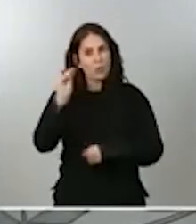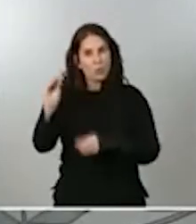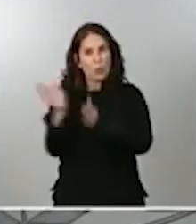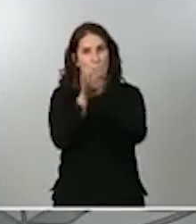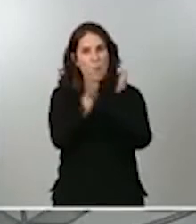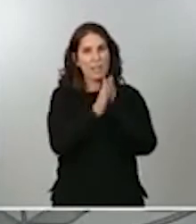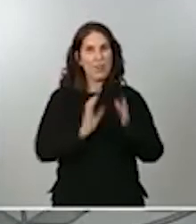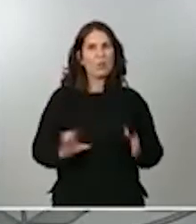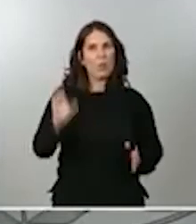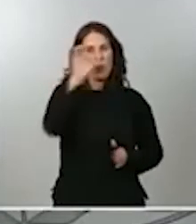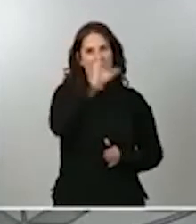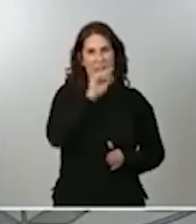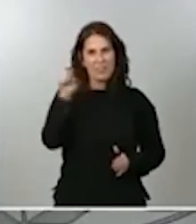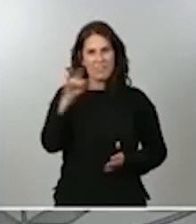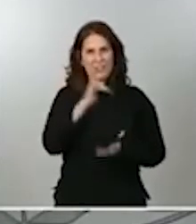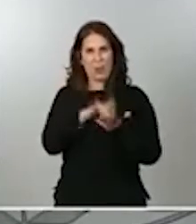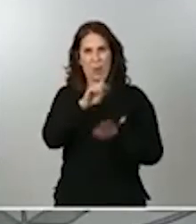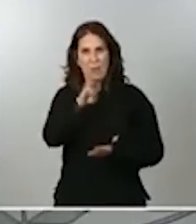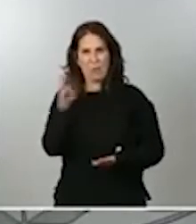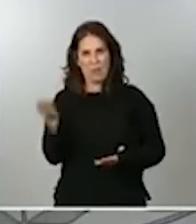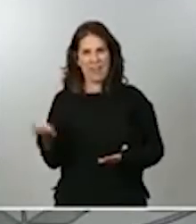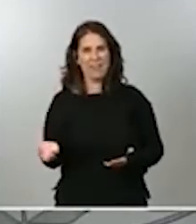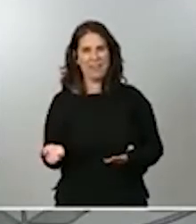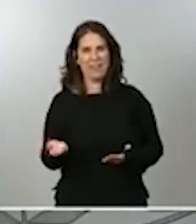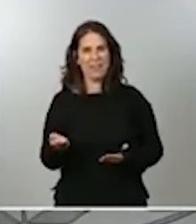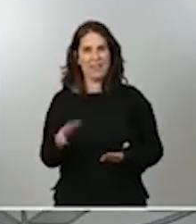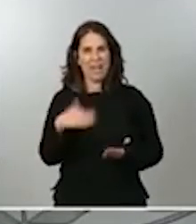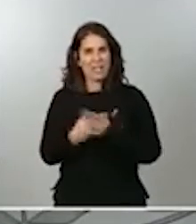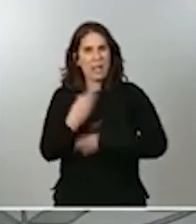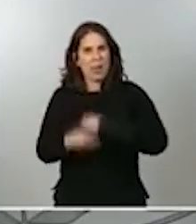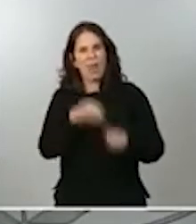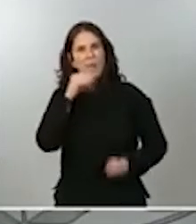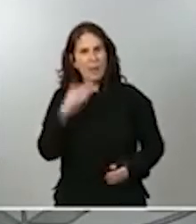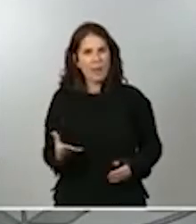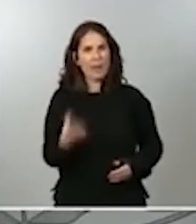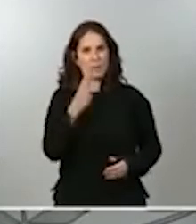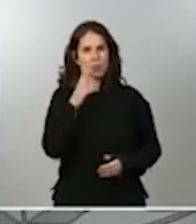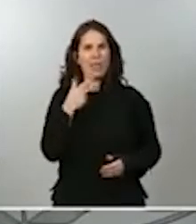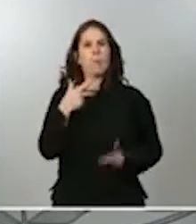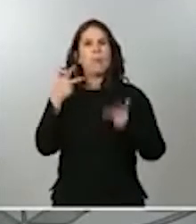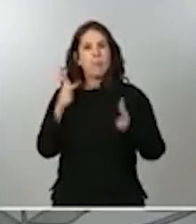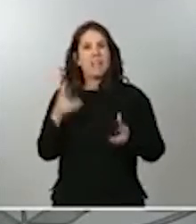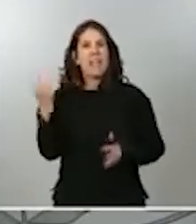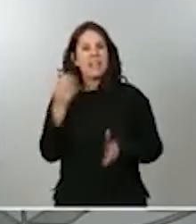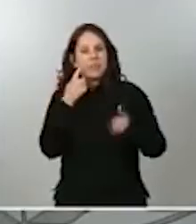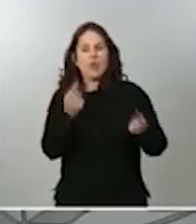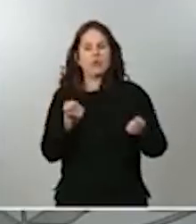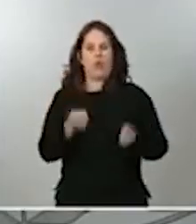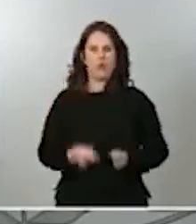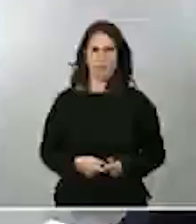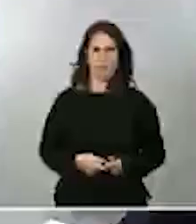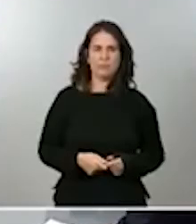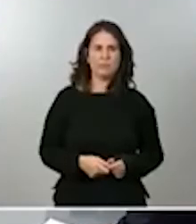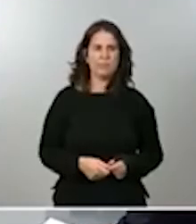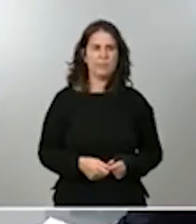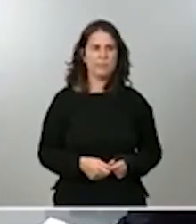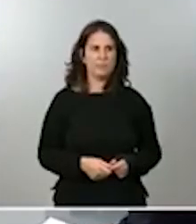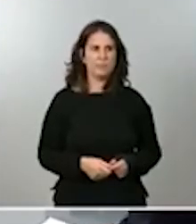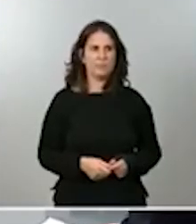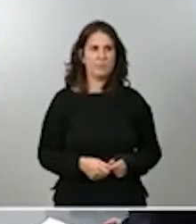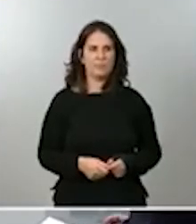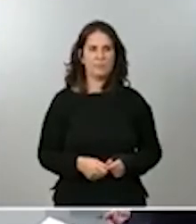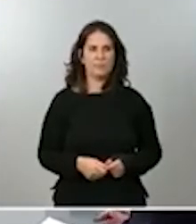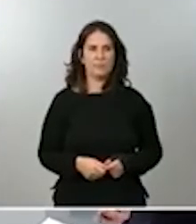gobiernan. Y le tengo que añadir, y bien hecho, porque eso está permitiendo controlar esta pandemia. Gracias.